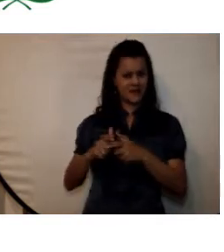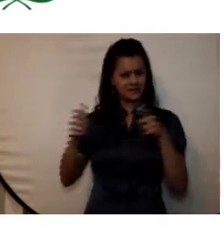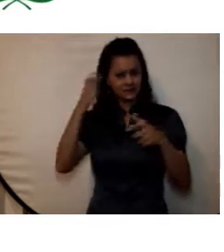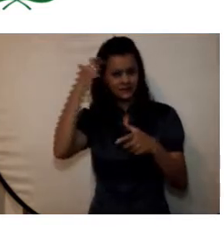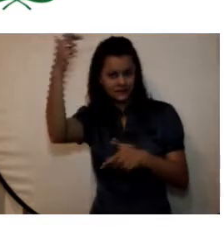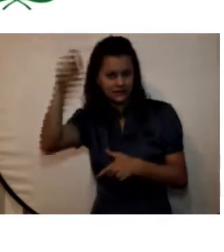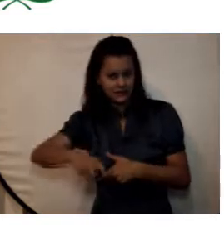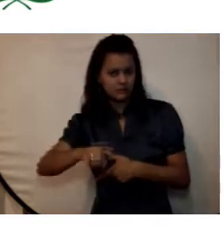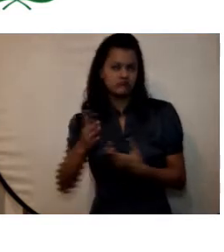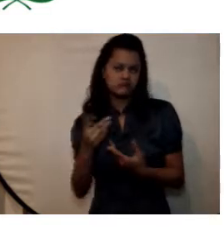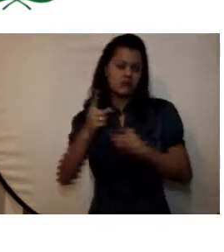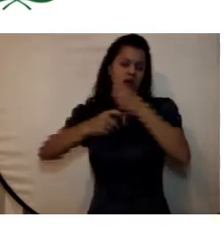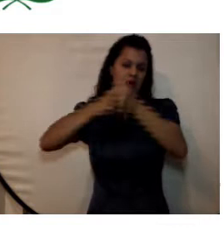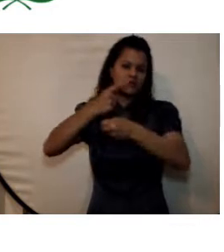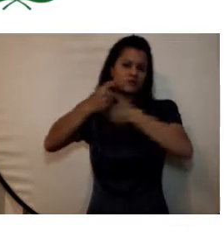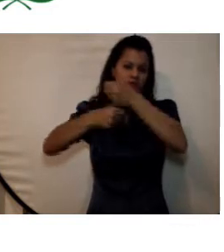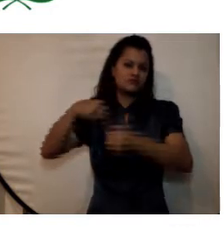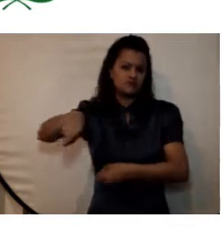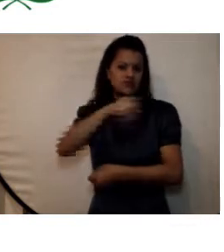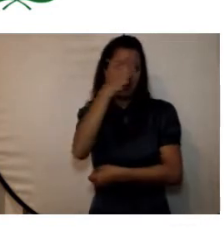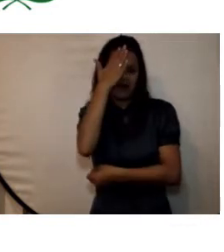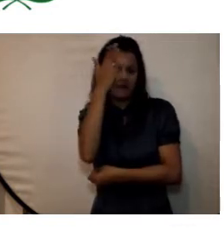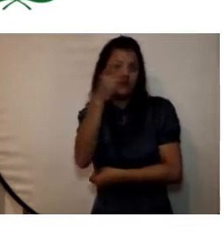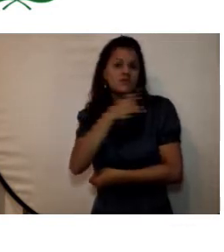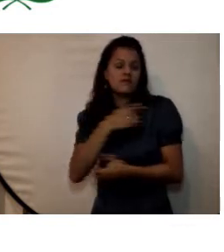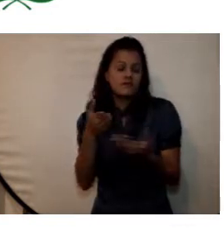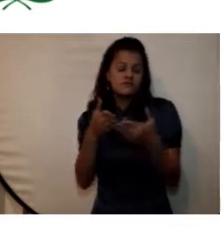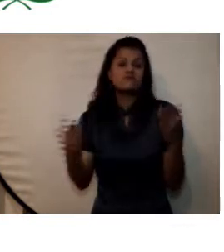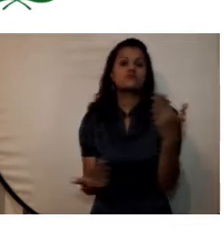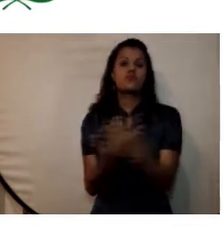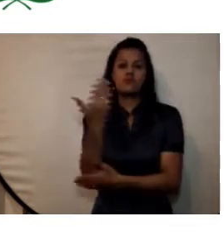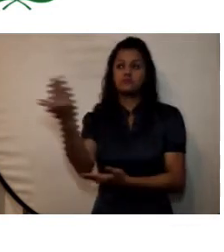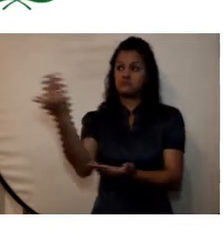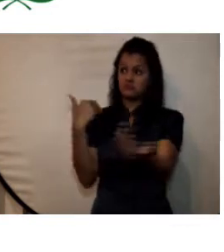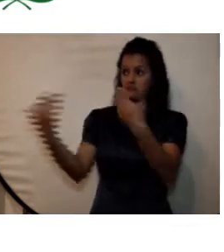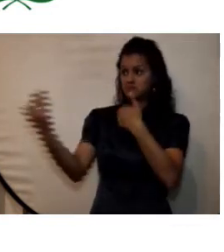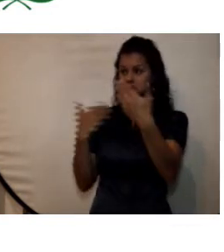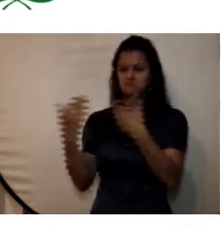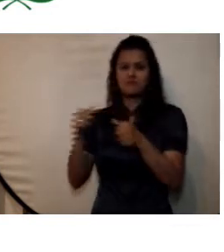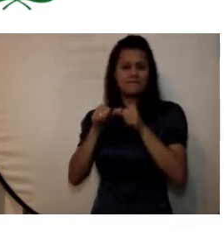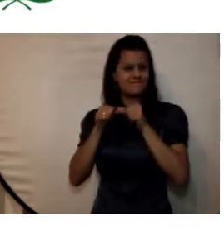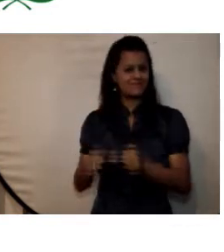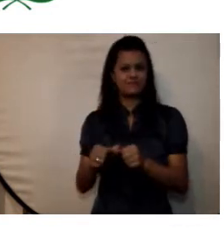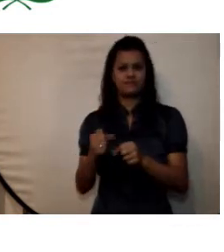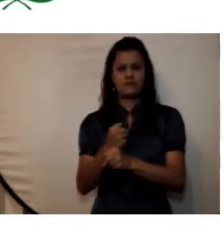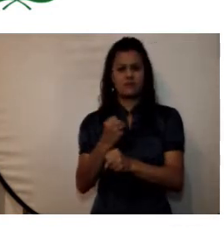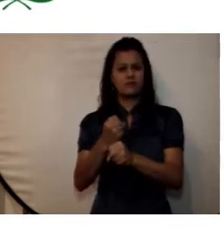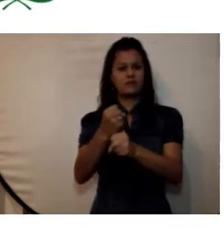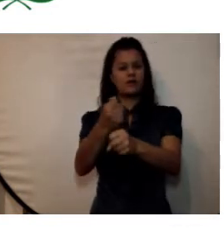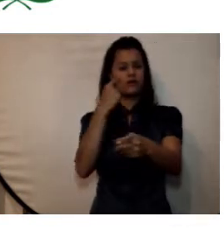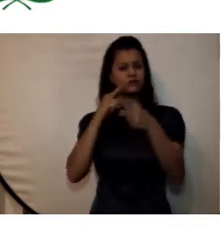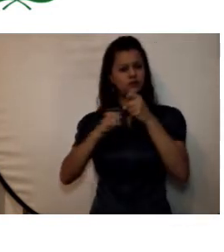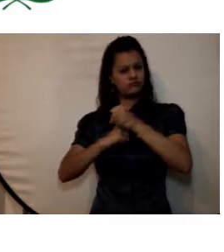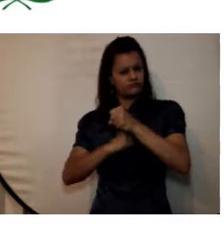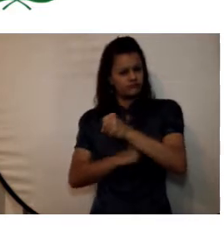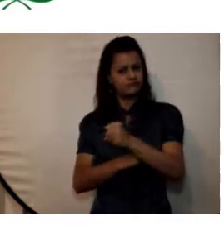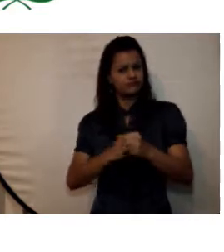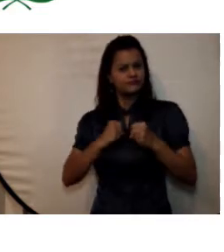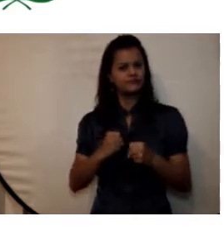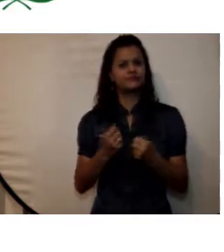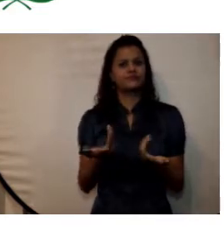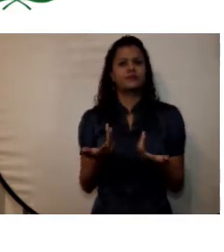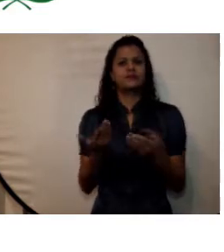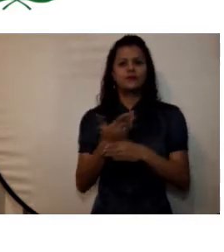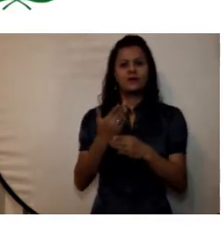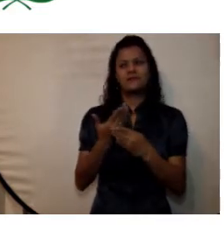bien se sabe que la universidad dispone de cupos nuevos de planta para fortalecer y cerrar brechas al interior de las